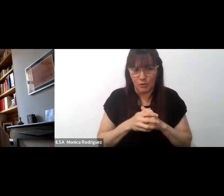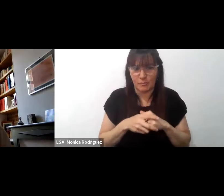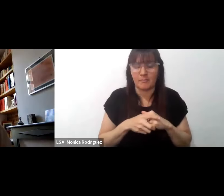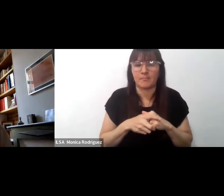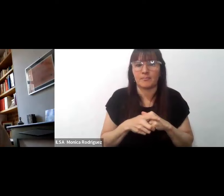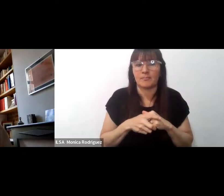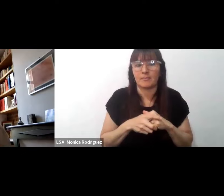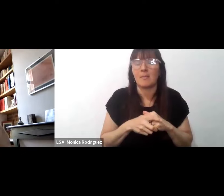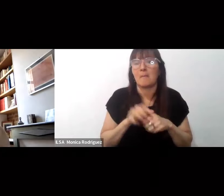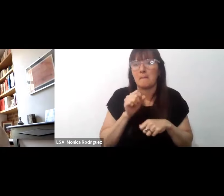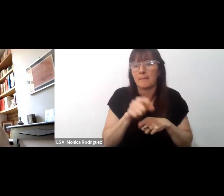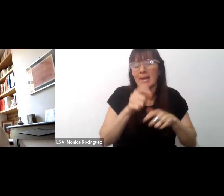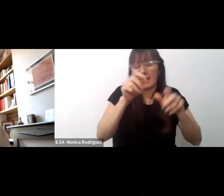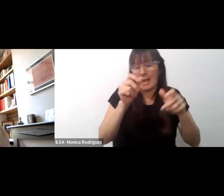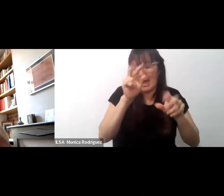para la investigación,